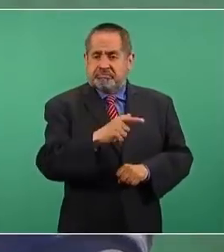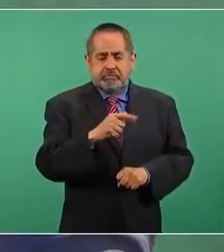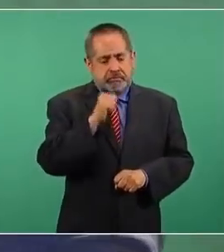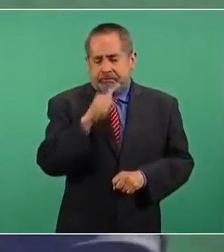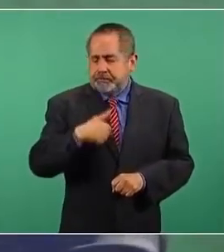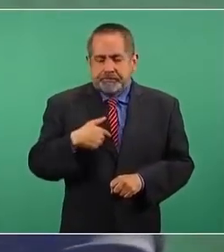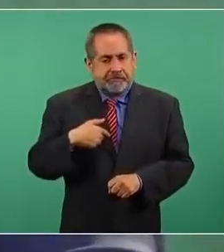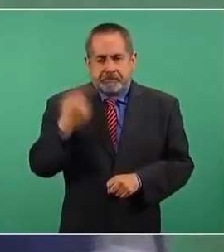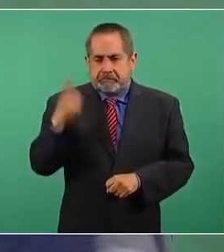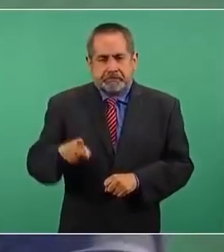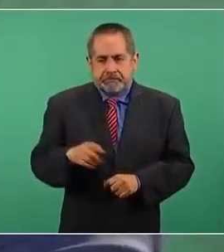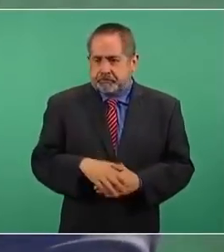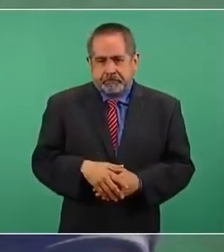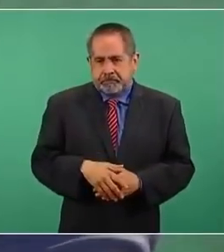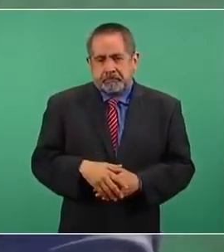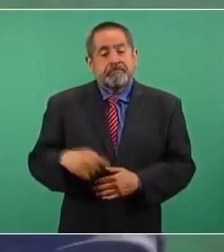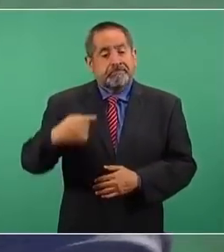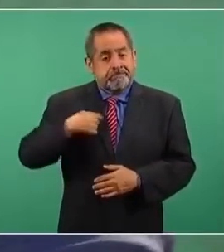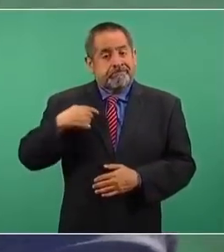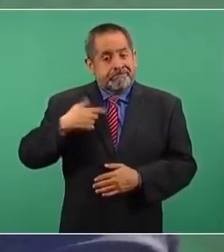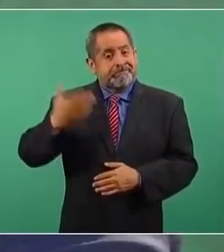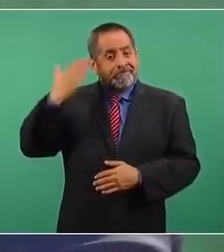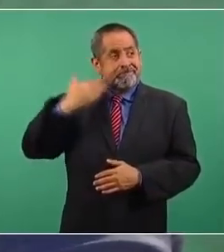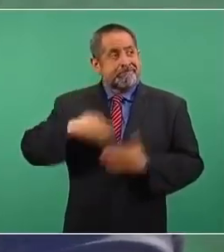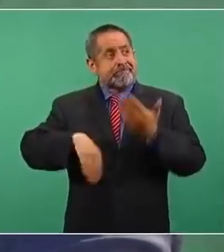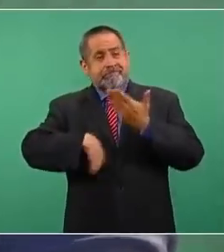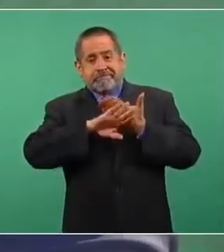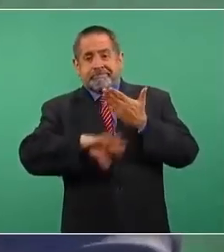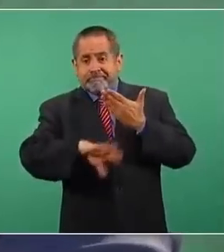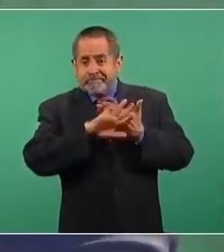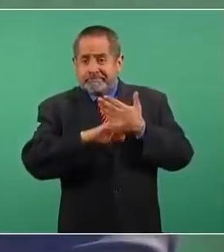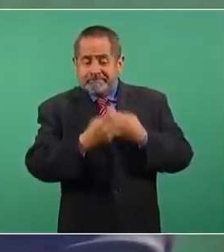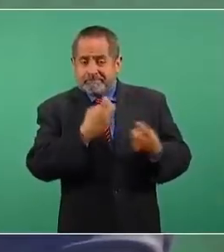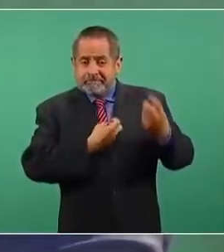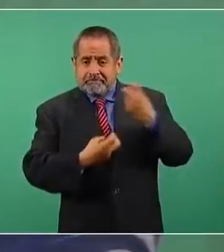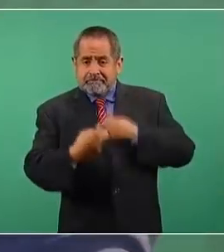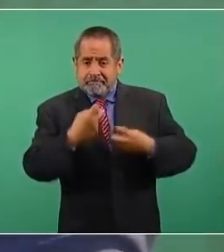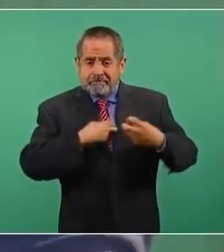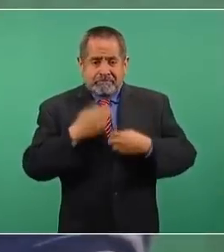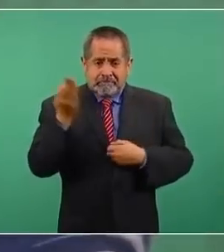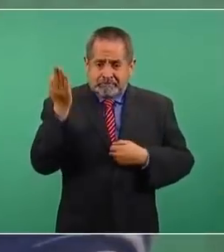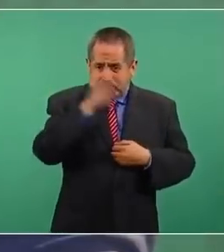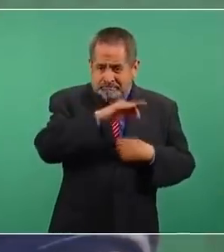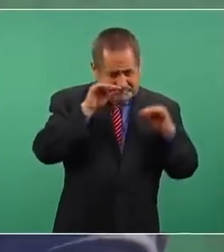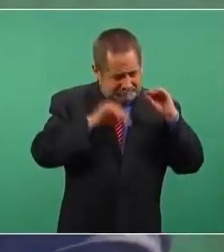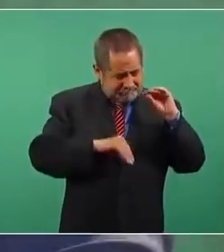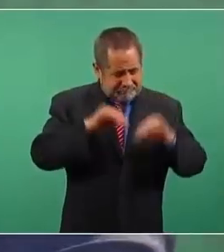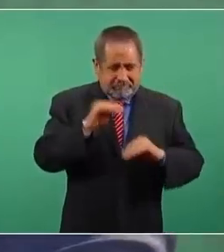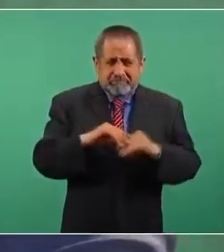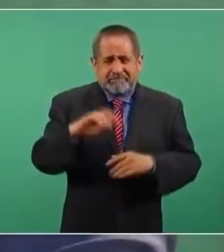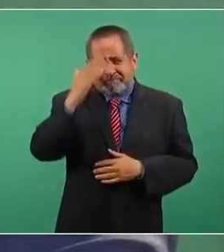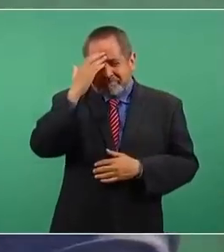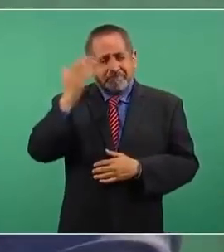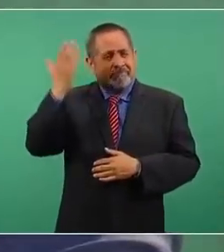Yo padecí de un desafuero,